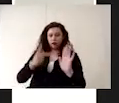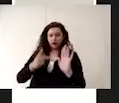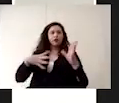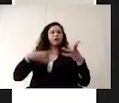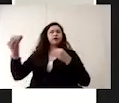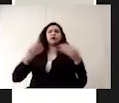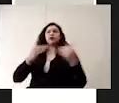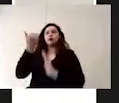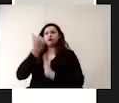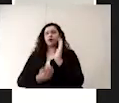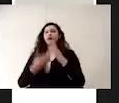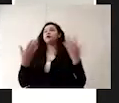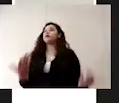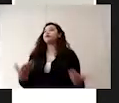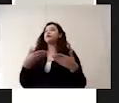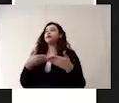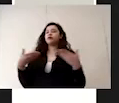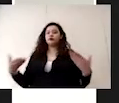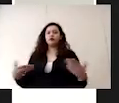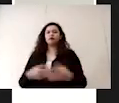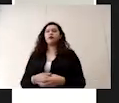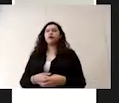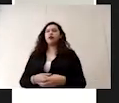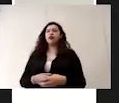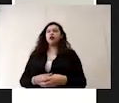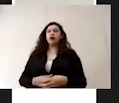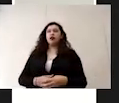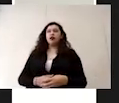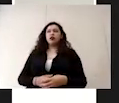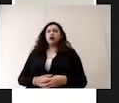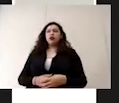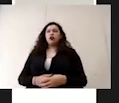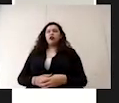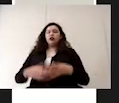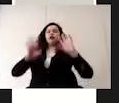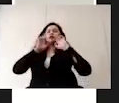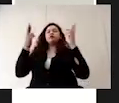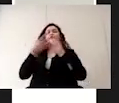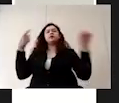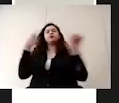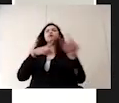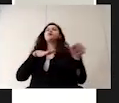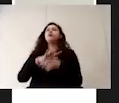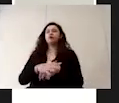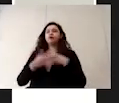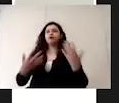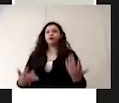Ahora bien, el objetivo de esta sesión es